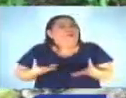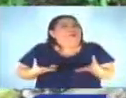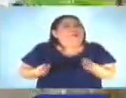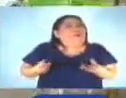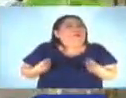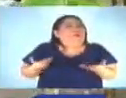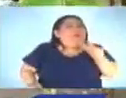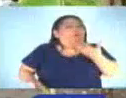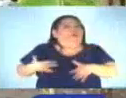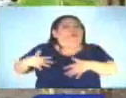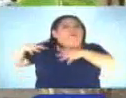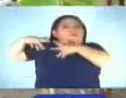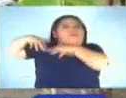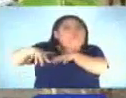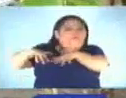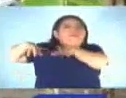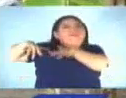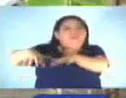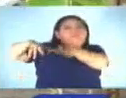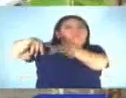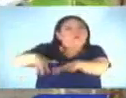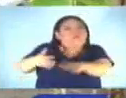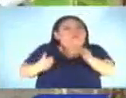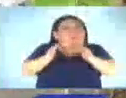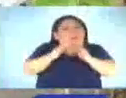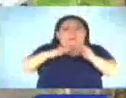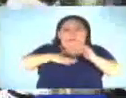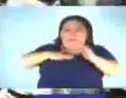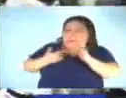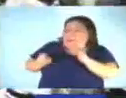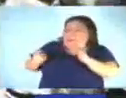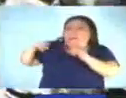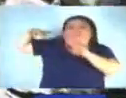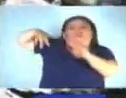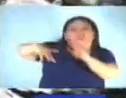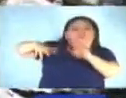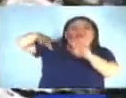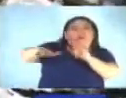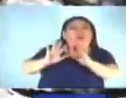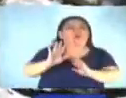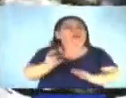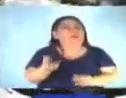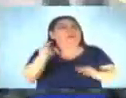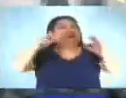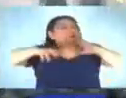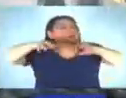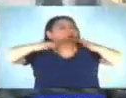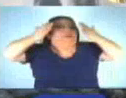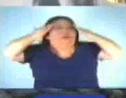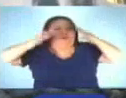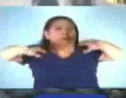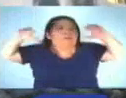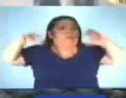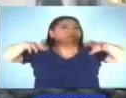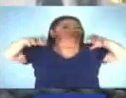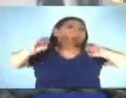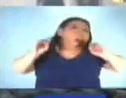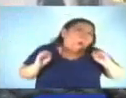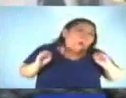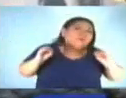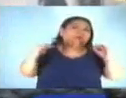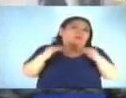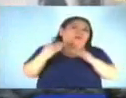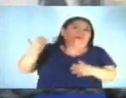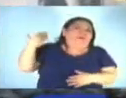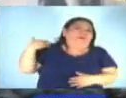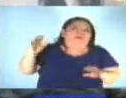muertes fatales aquí, un desbordamiento del río. Ya se acerca el invierno, no sabemos si puede ser tan copioso o cómo va a ser este